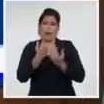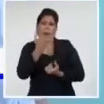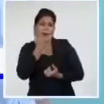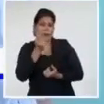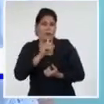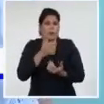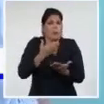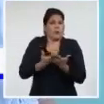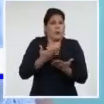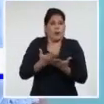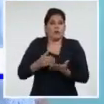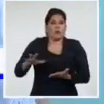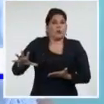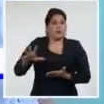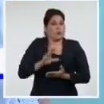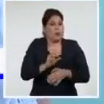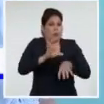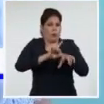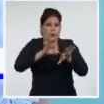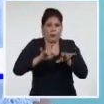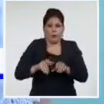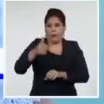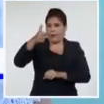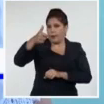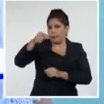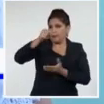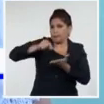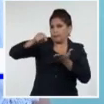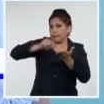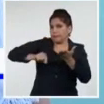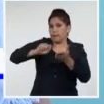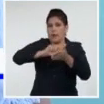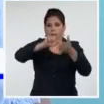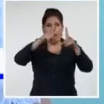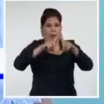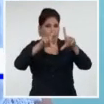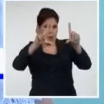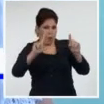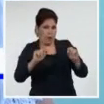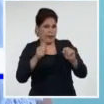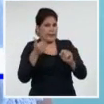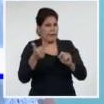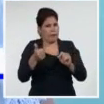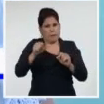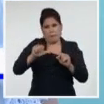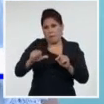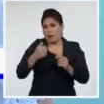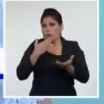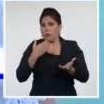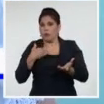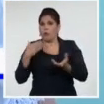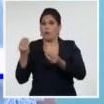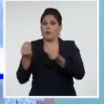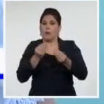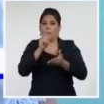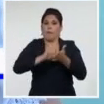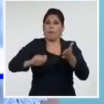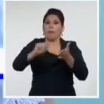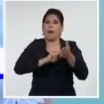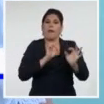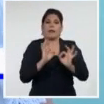probando todo lo que va a pasar el día 25. En ello están los planes de